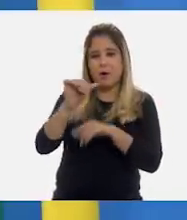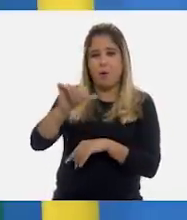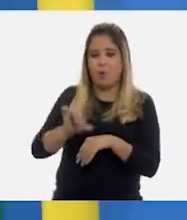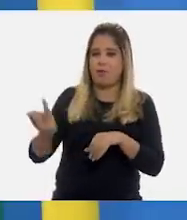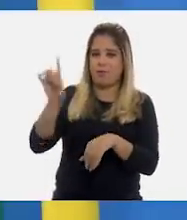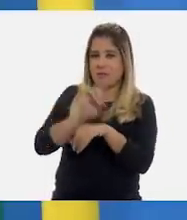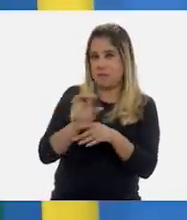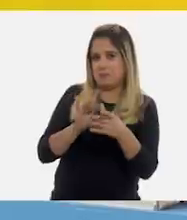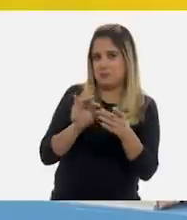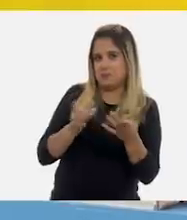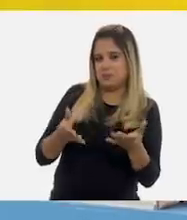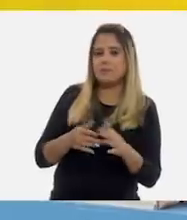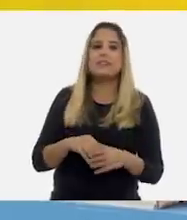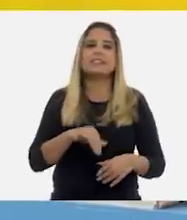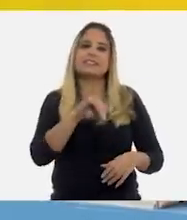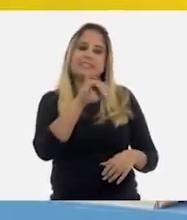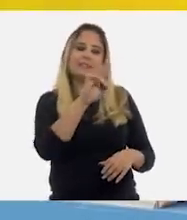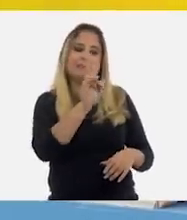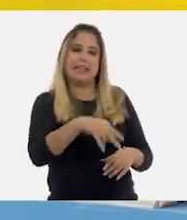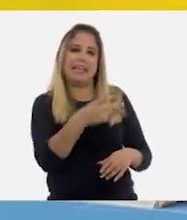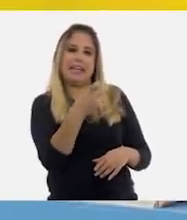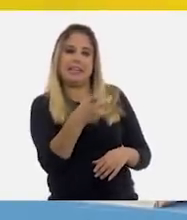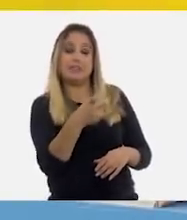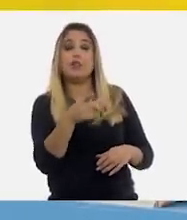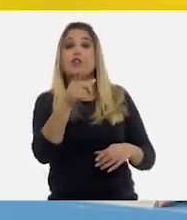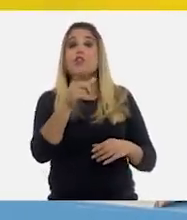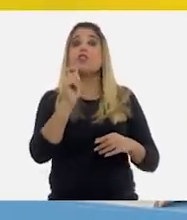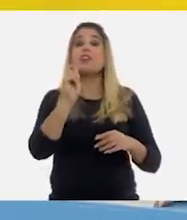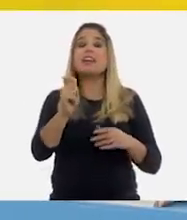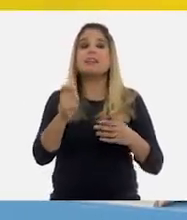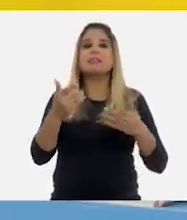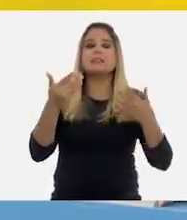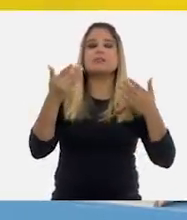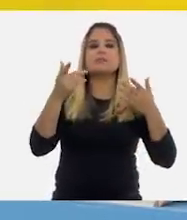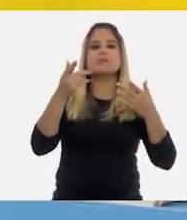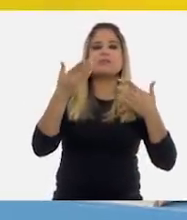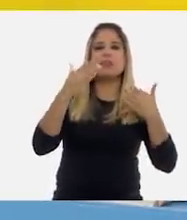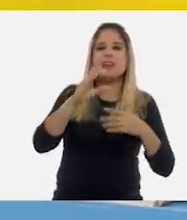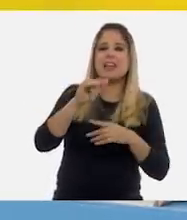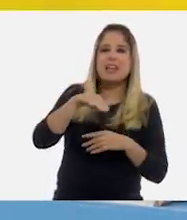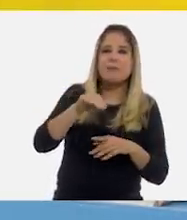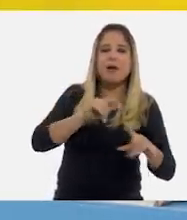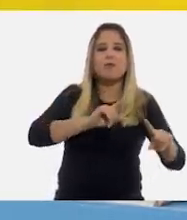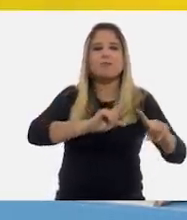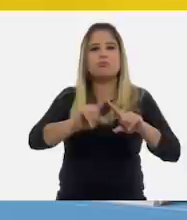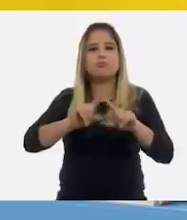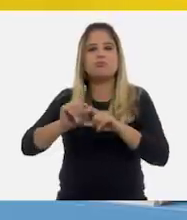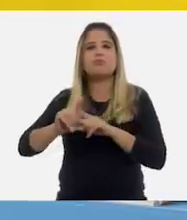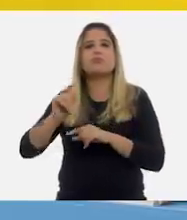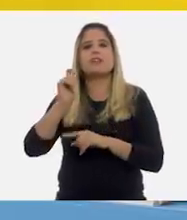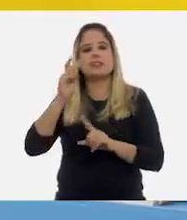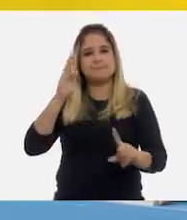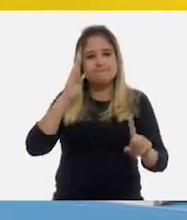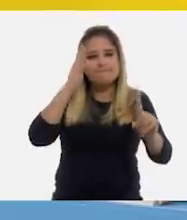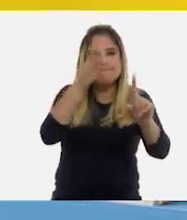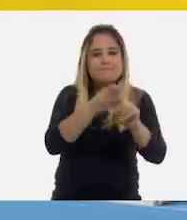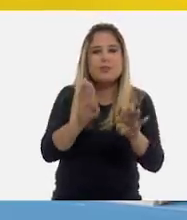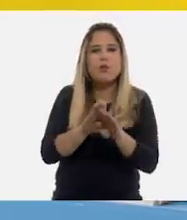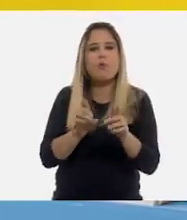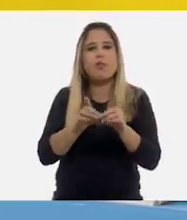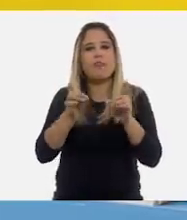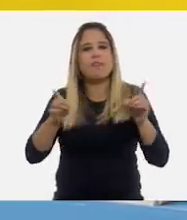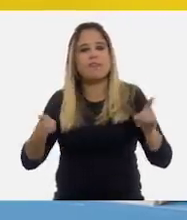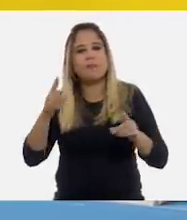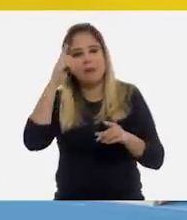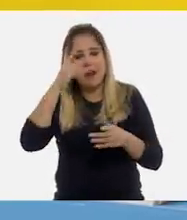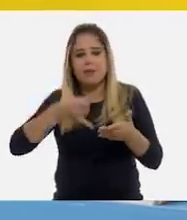el día de hoy, ¿no, maestra? Sí, por supuesto. Los climas favorecen o dificultan también directamente el desarrollo